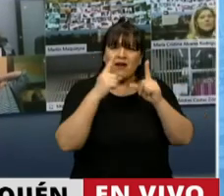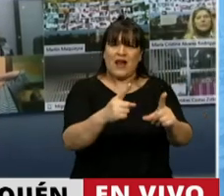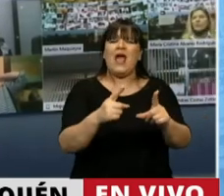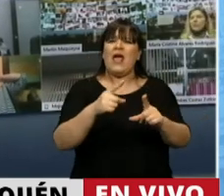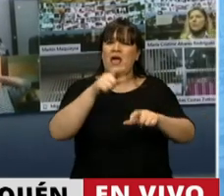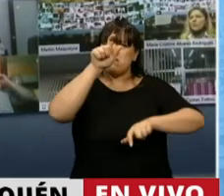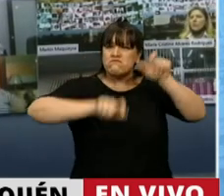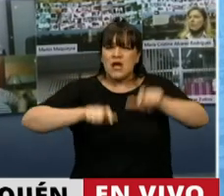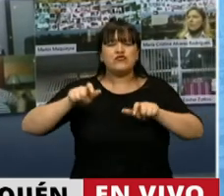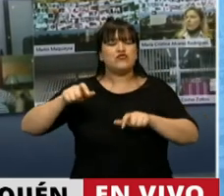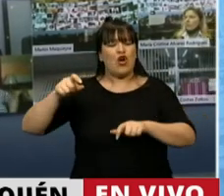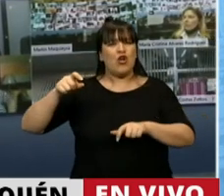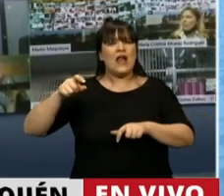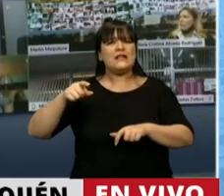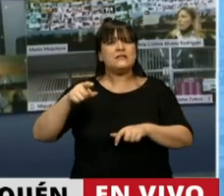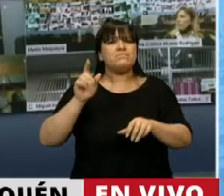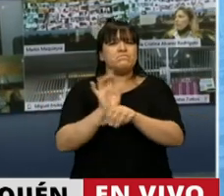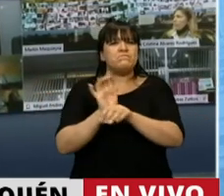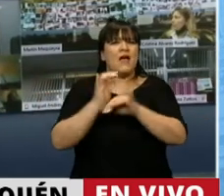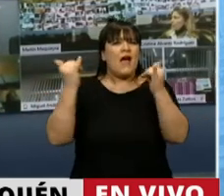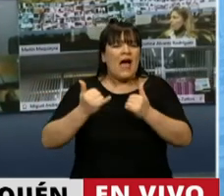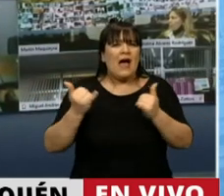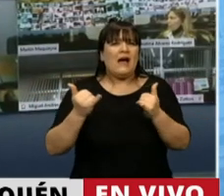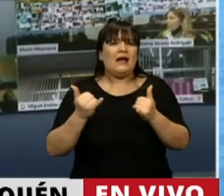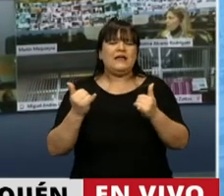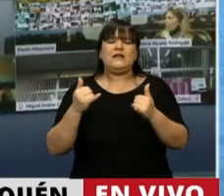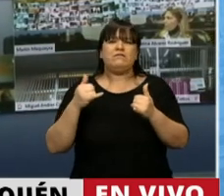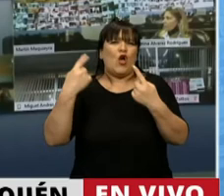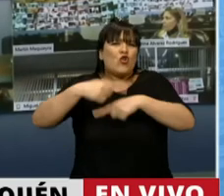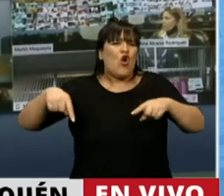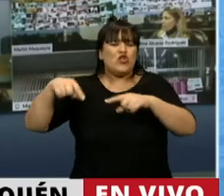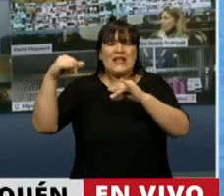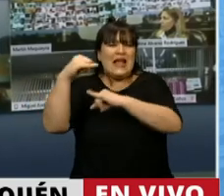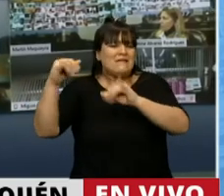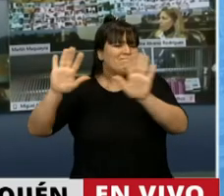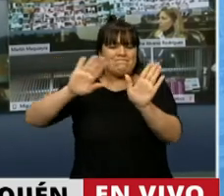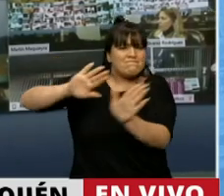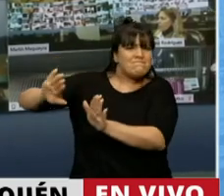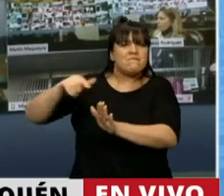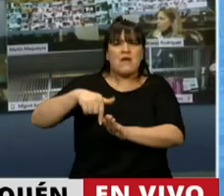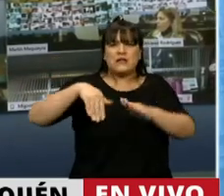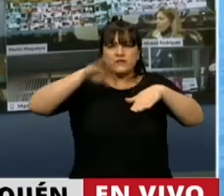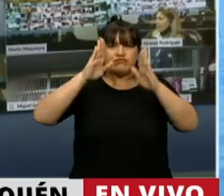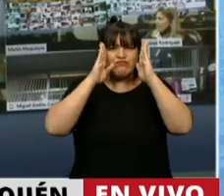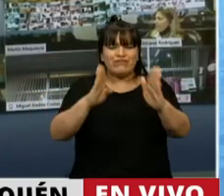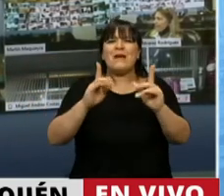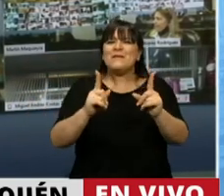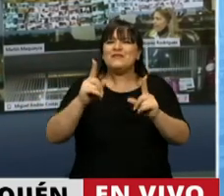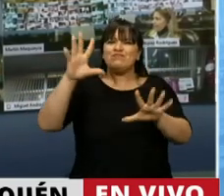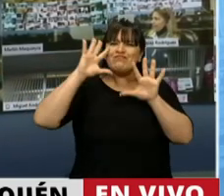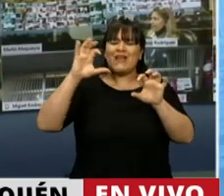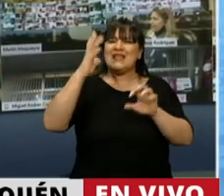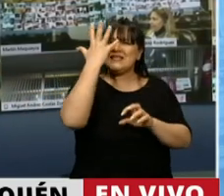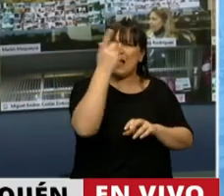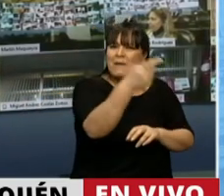cívica nacional, pese a la ola del nilismo que nos arrasa, cree absolutamente en San Martín, la